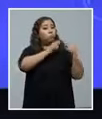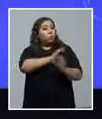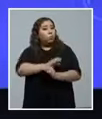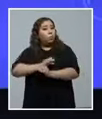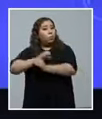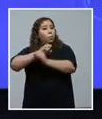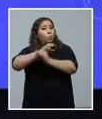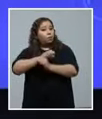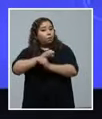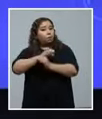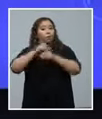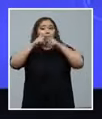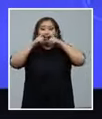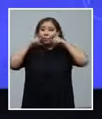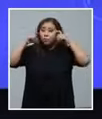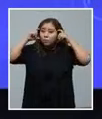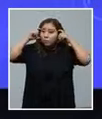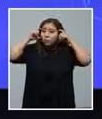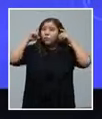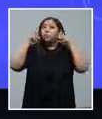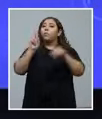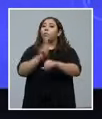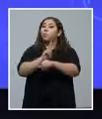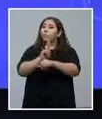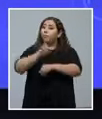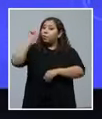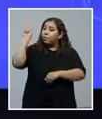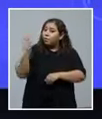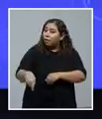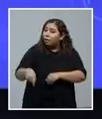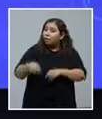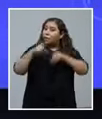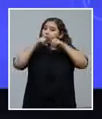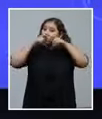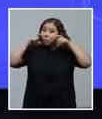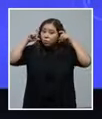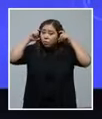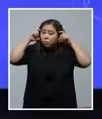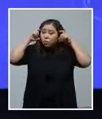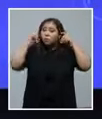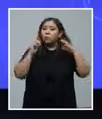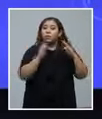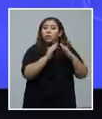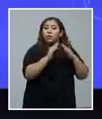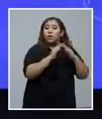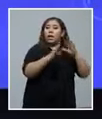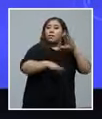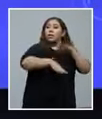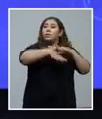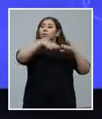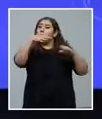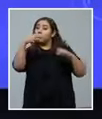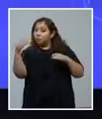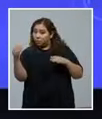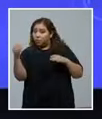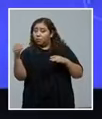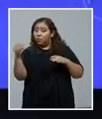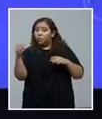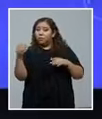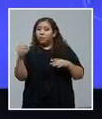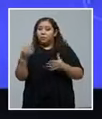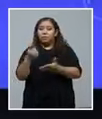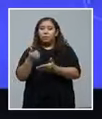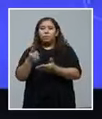¿Puede usar la mascarilla? Sí, debe de usar la mascarilla. Cuando usted sale de su casa, la mascarilla es un